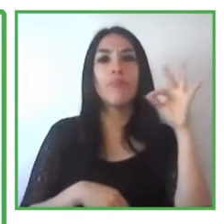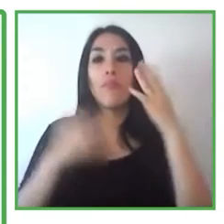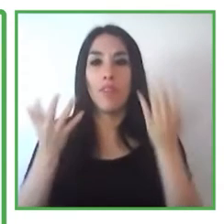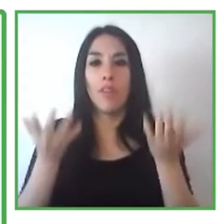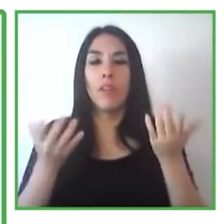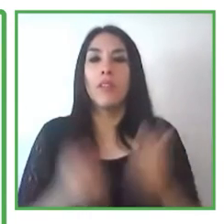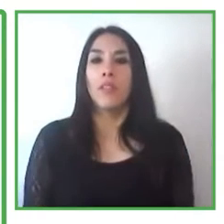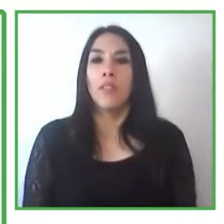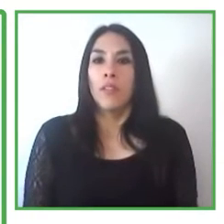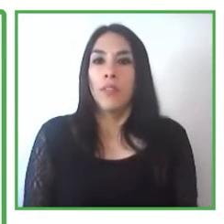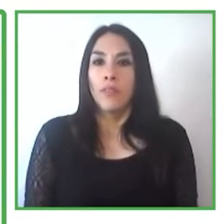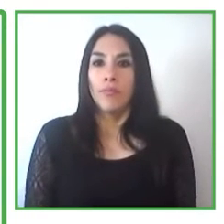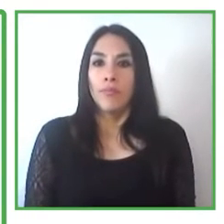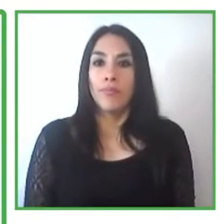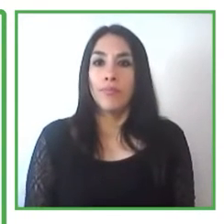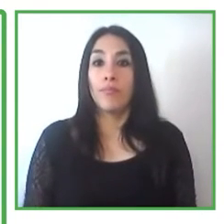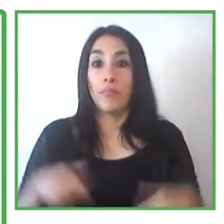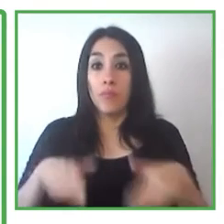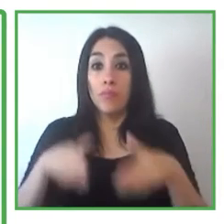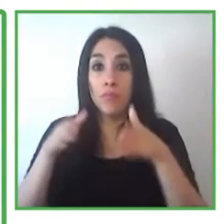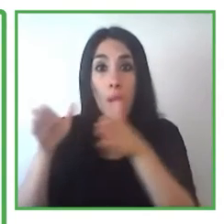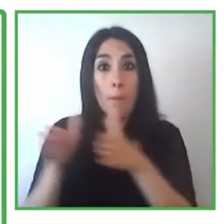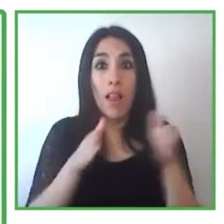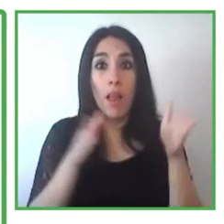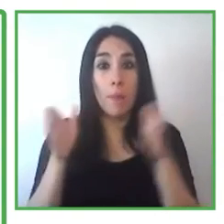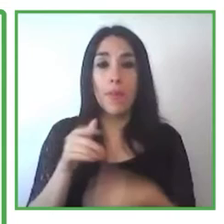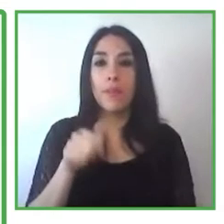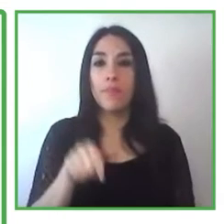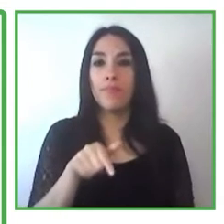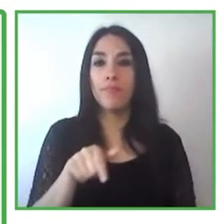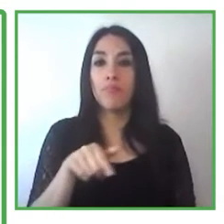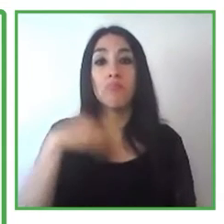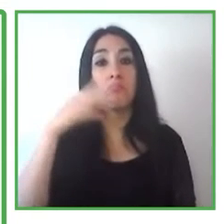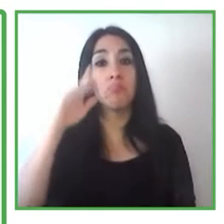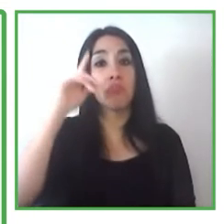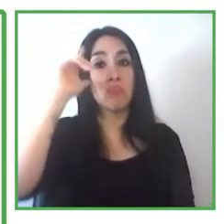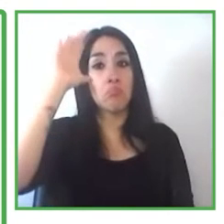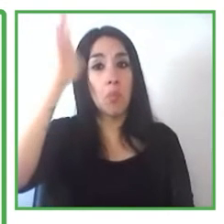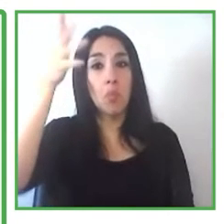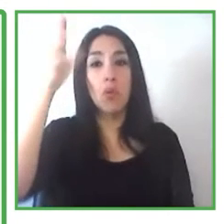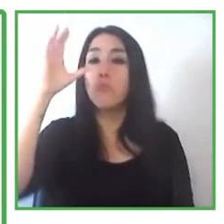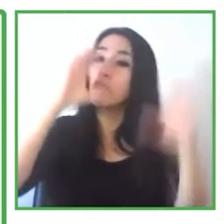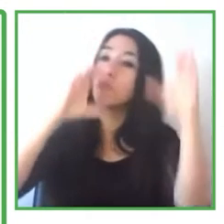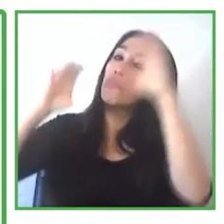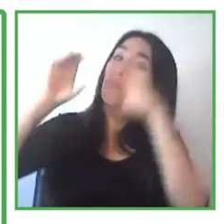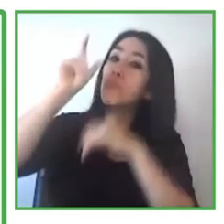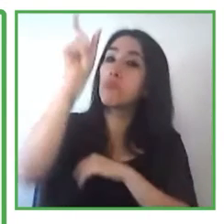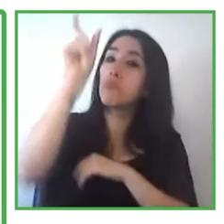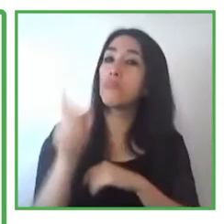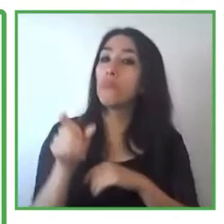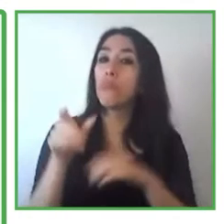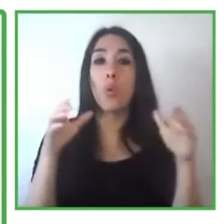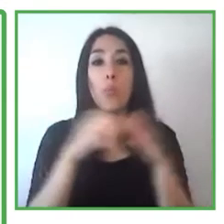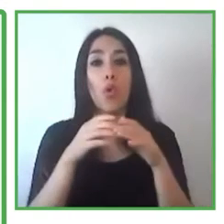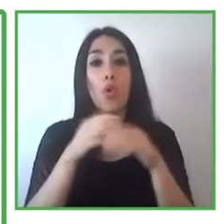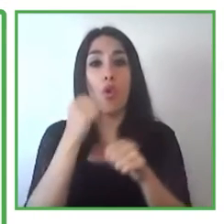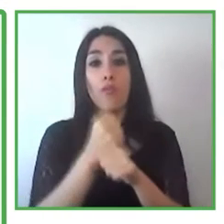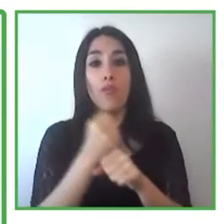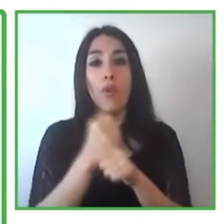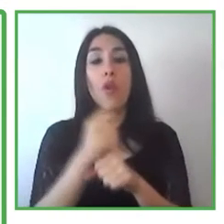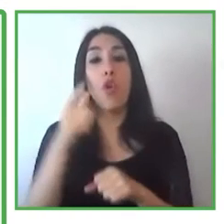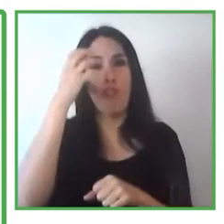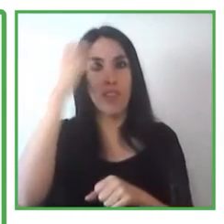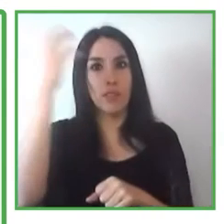sentamos, el equipo técnico, a valorar exactamente qué es lo que necesitamos para poder dar